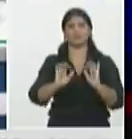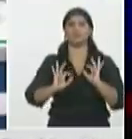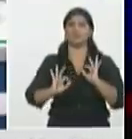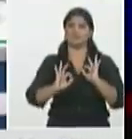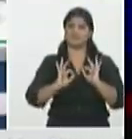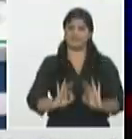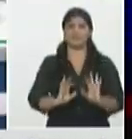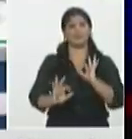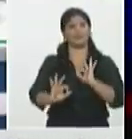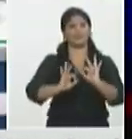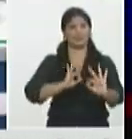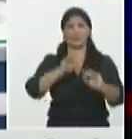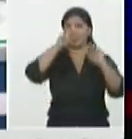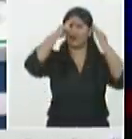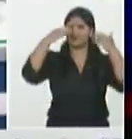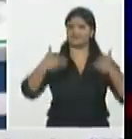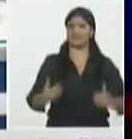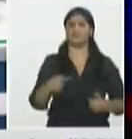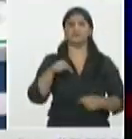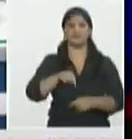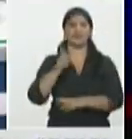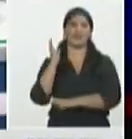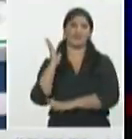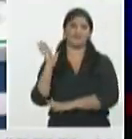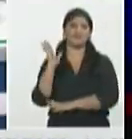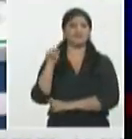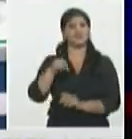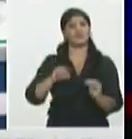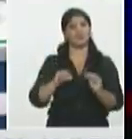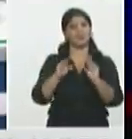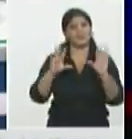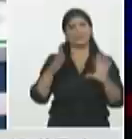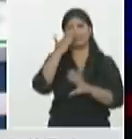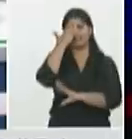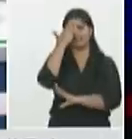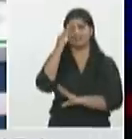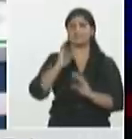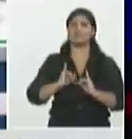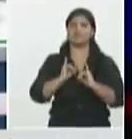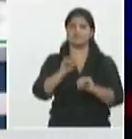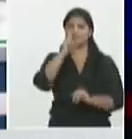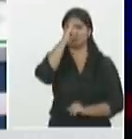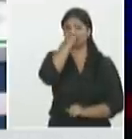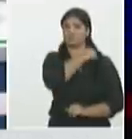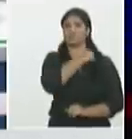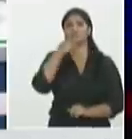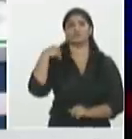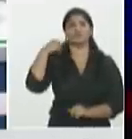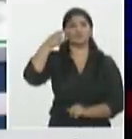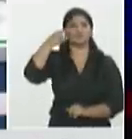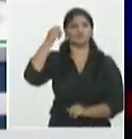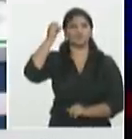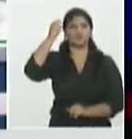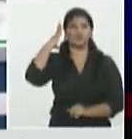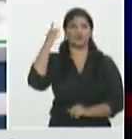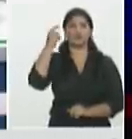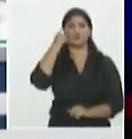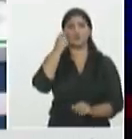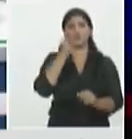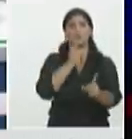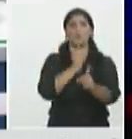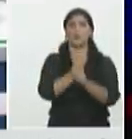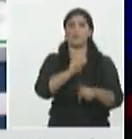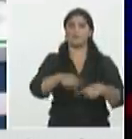ponemos punto final a esta conferencia de prensa darle las gracias ofrecerle a usted las gracias mañana lo esperamos para continuar ampliando esta